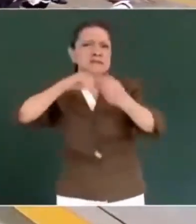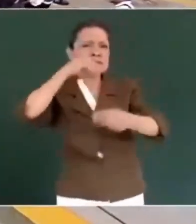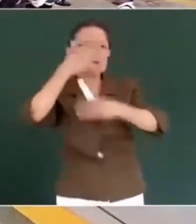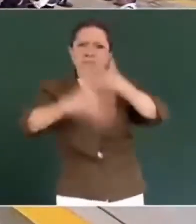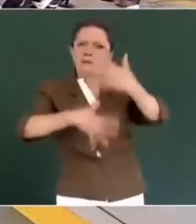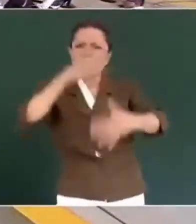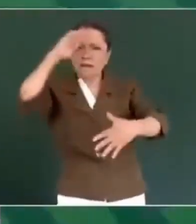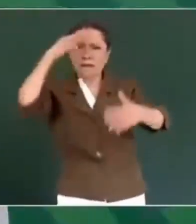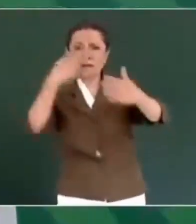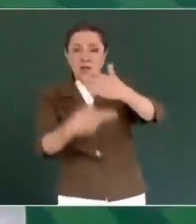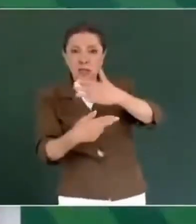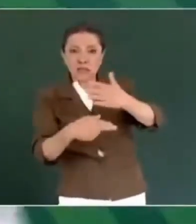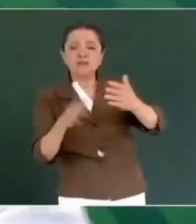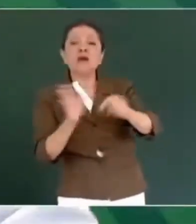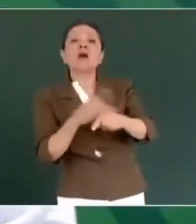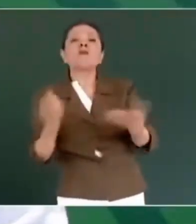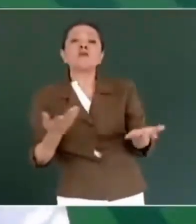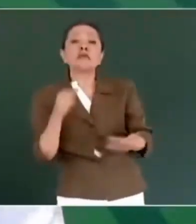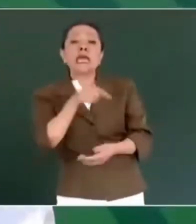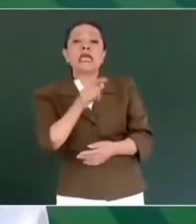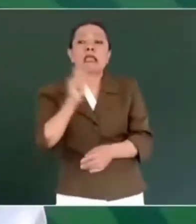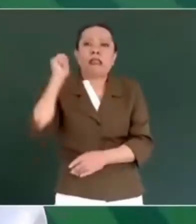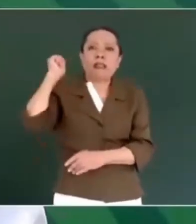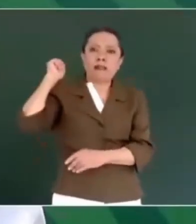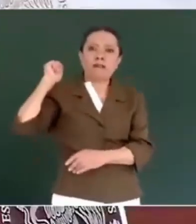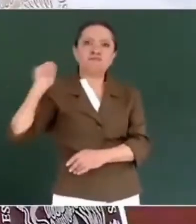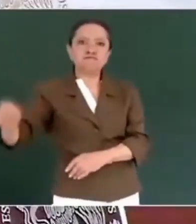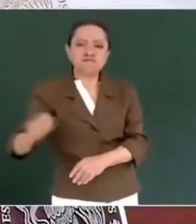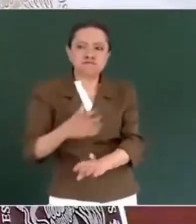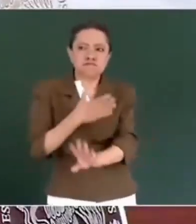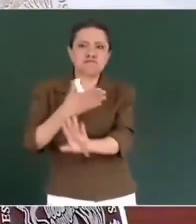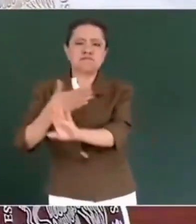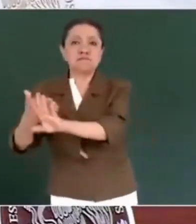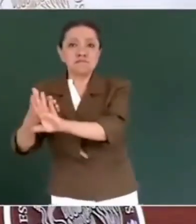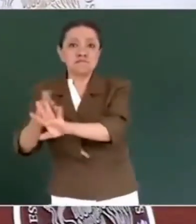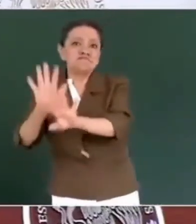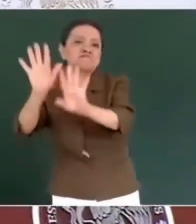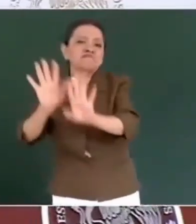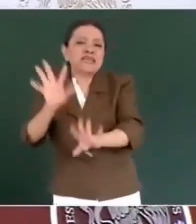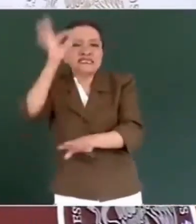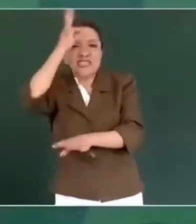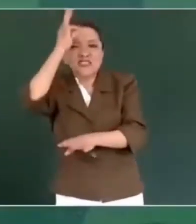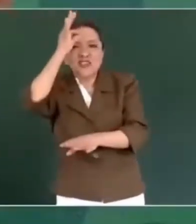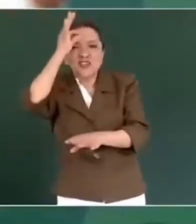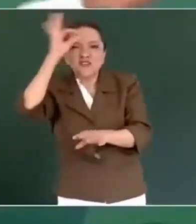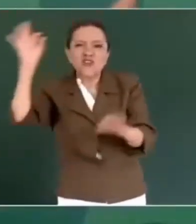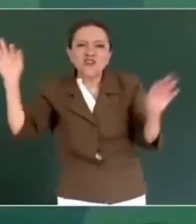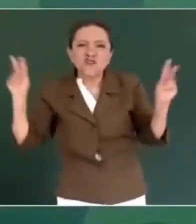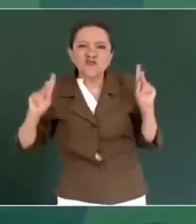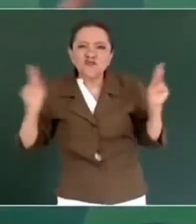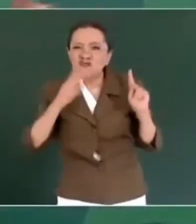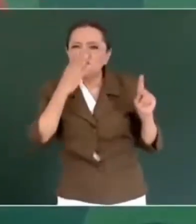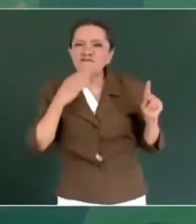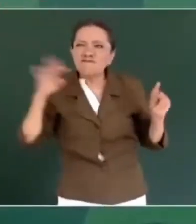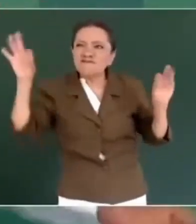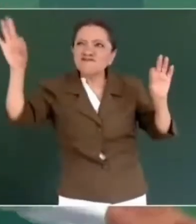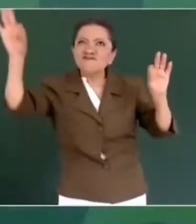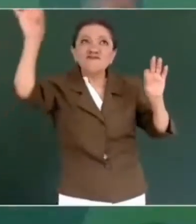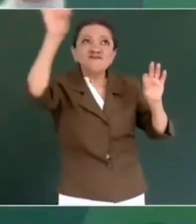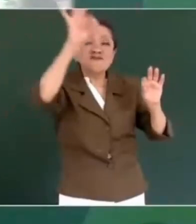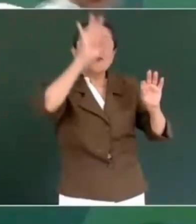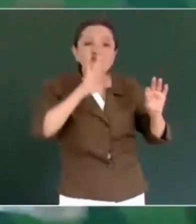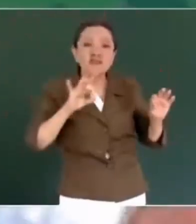Porque le pegó un garrotazo a lo tonto, al avispero. No había un diagnóstico,